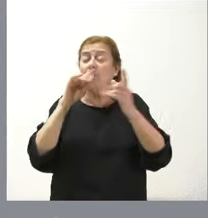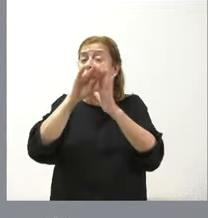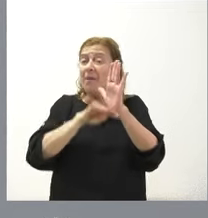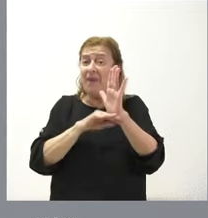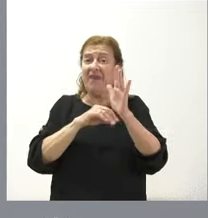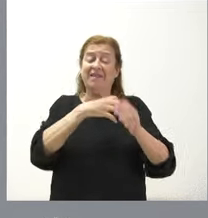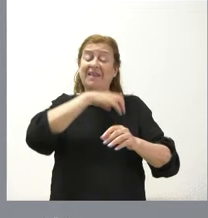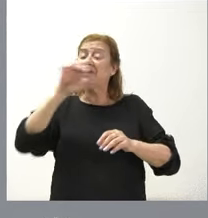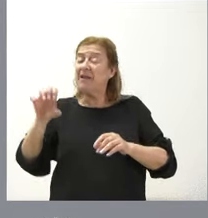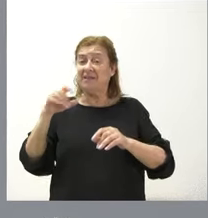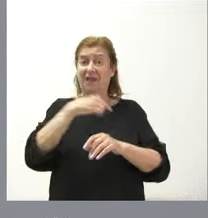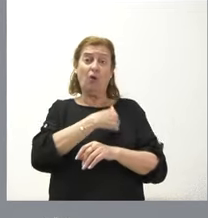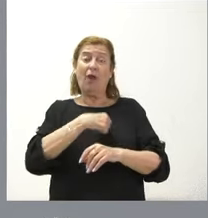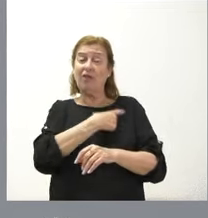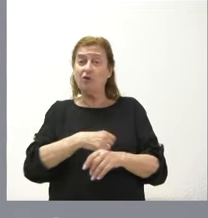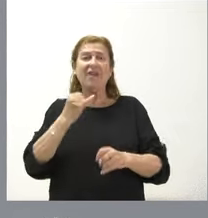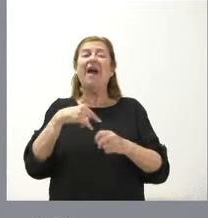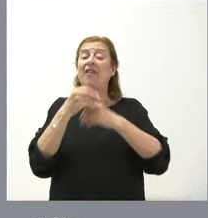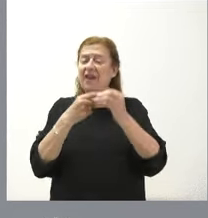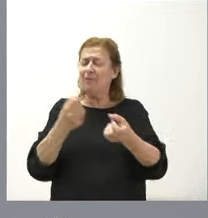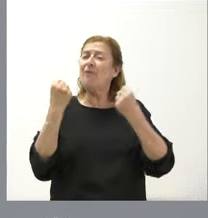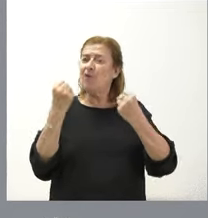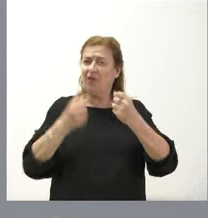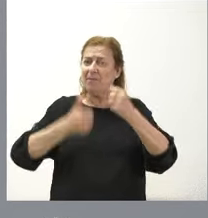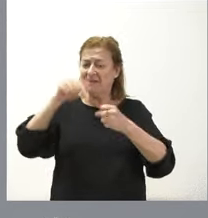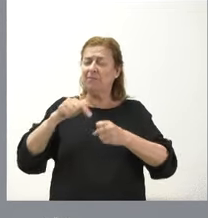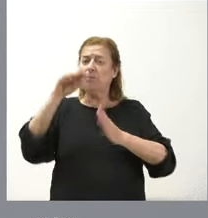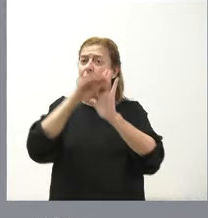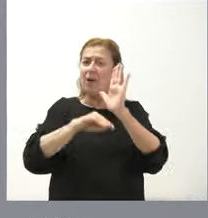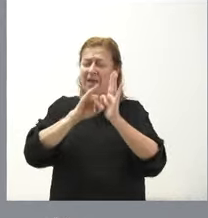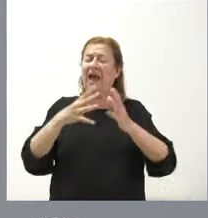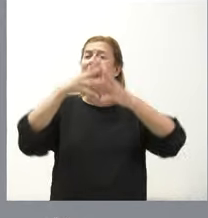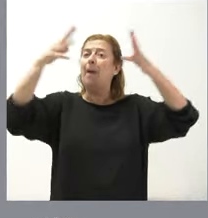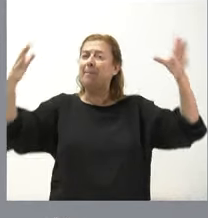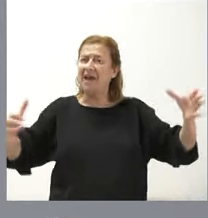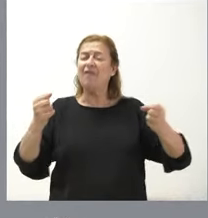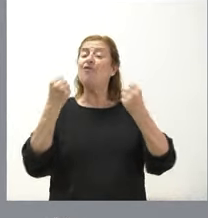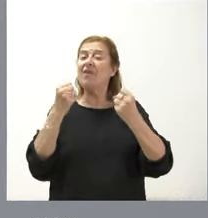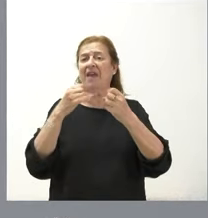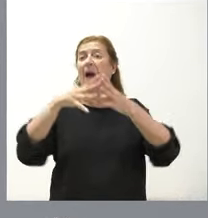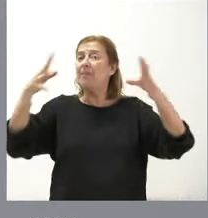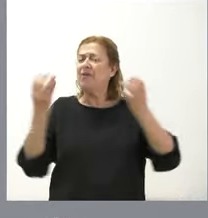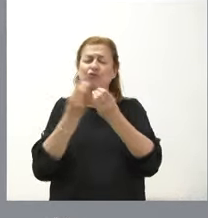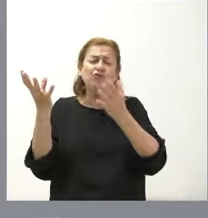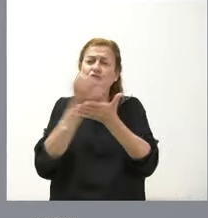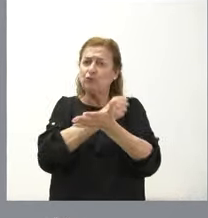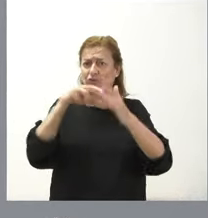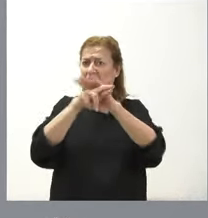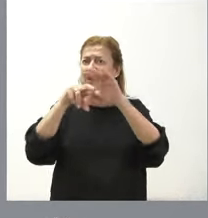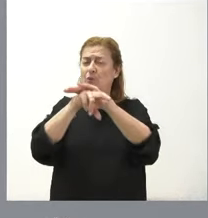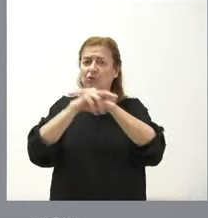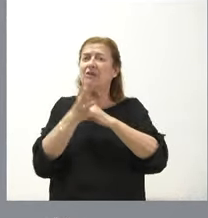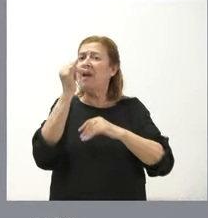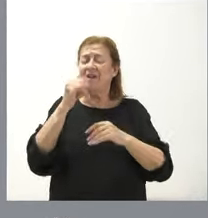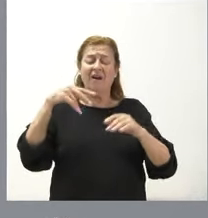en la medida de nuestras posibilidades, fortalecer este programa y ampliarlo. Y fortalecerlo y ampliarlo con todos los recursos que dispone la red